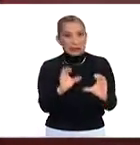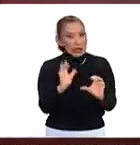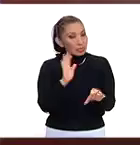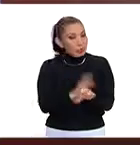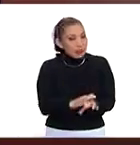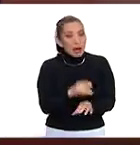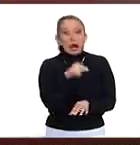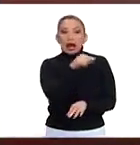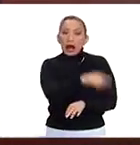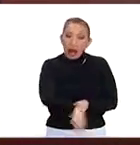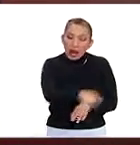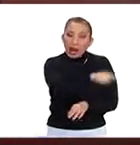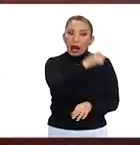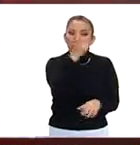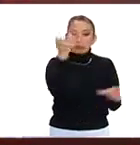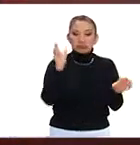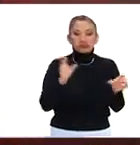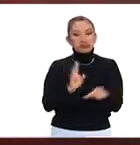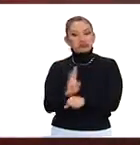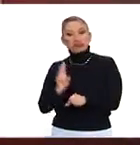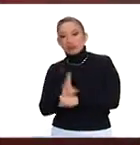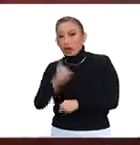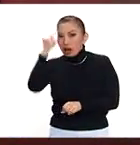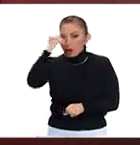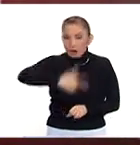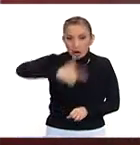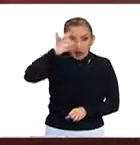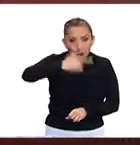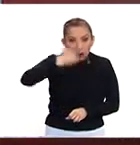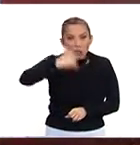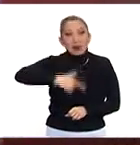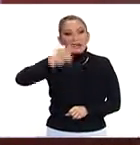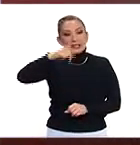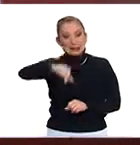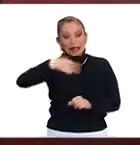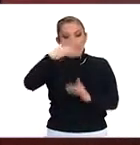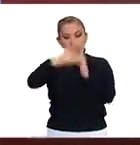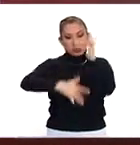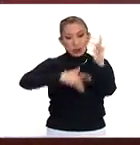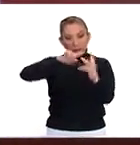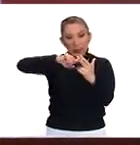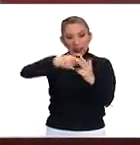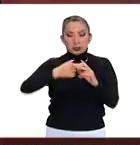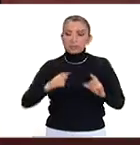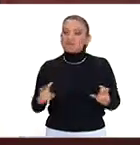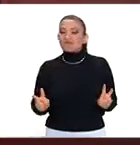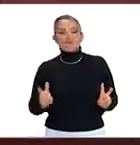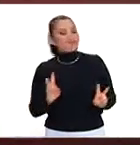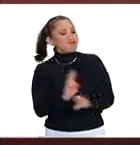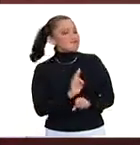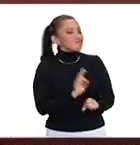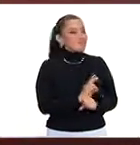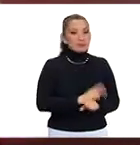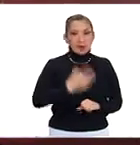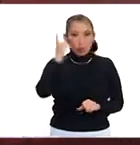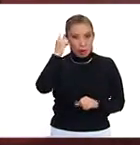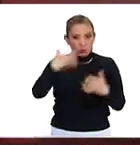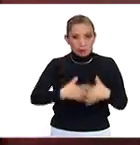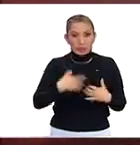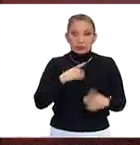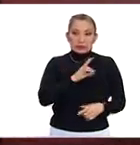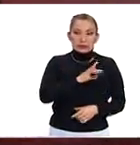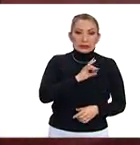marcha, están, repito, una vigilia, anoche, en, la zona de esta discoteca, de este antro, los empresarios están